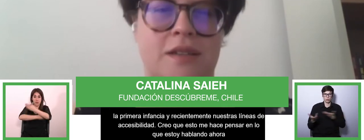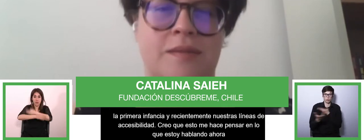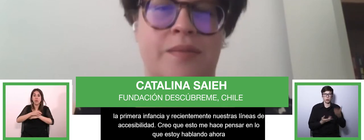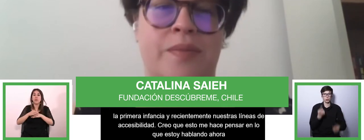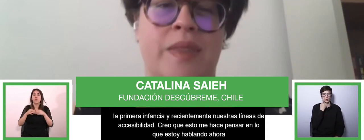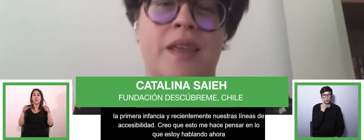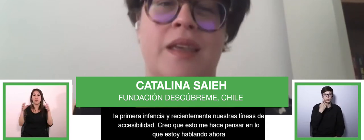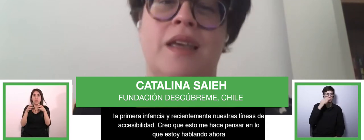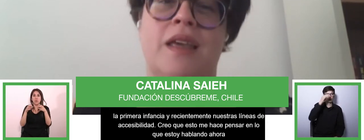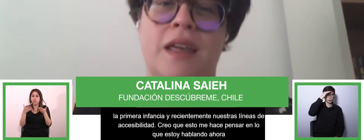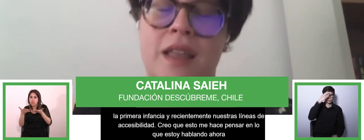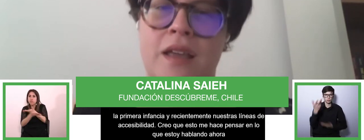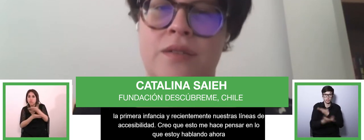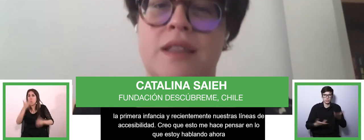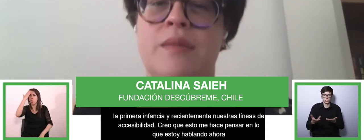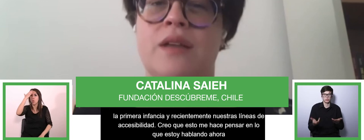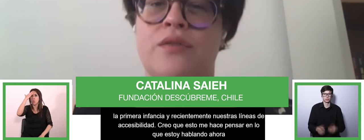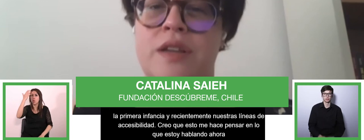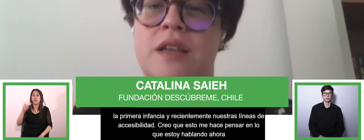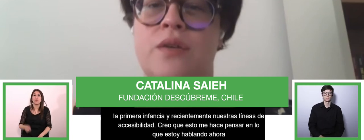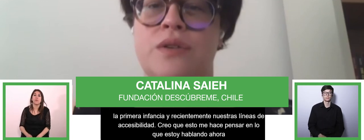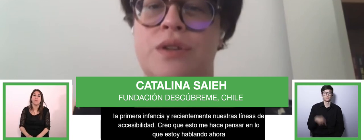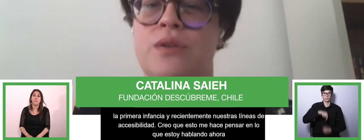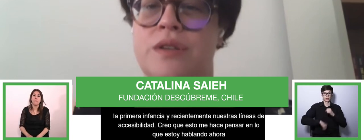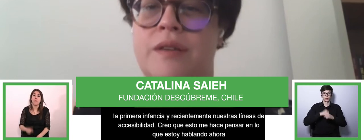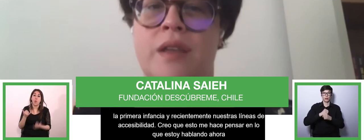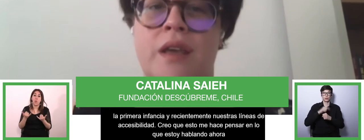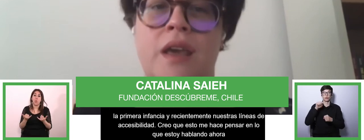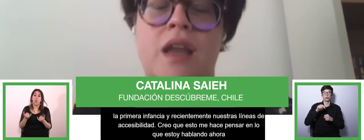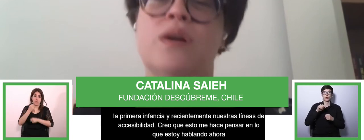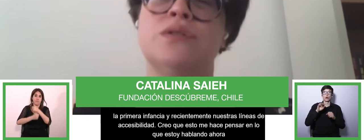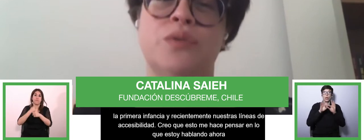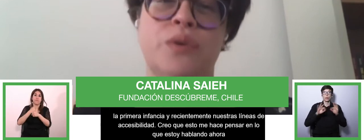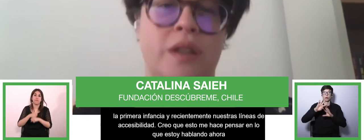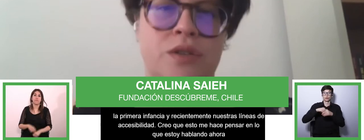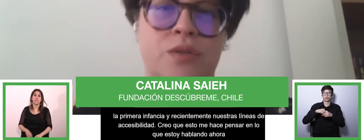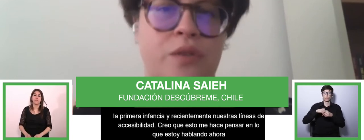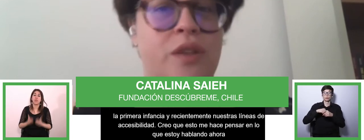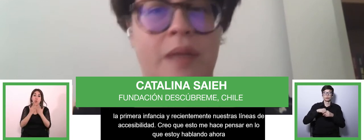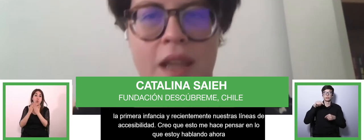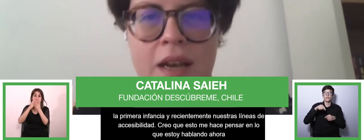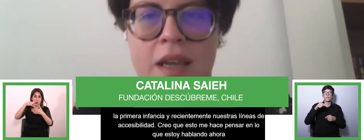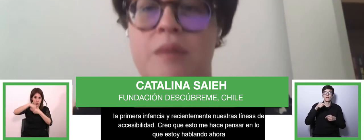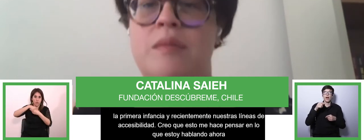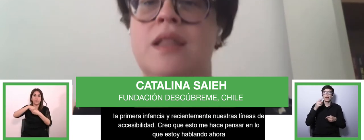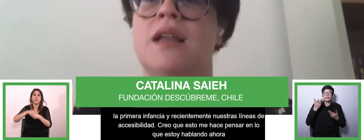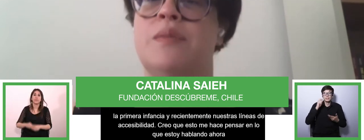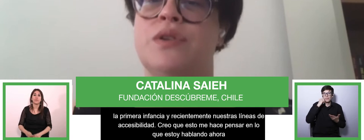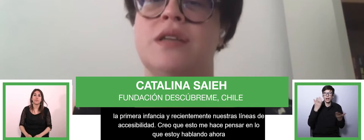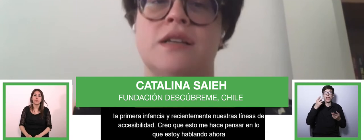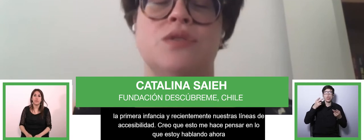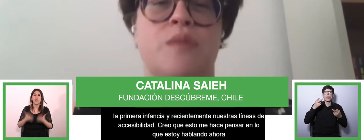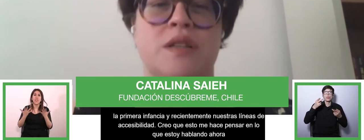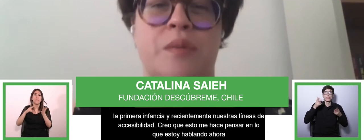experiencias y sentidos. Este año, el tema de la conferencia es la educación inclusiva, el cual constituye un derecho humano fundamental que